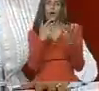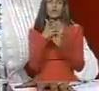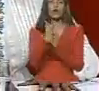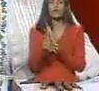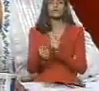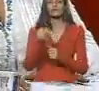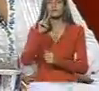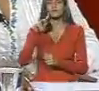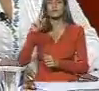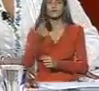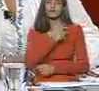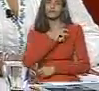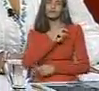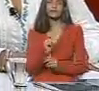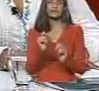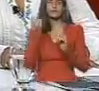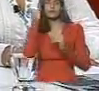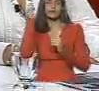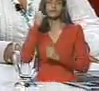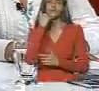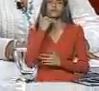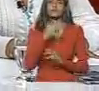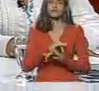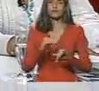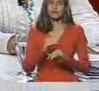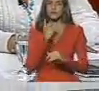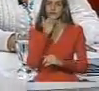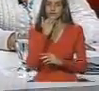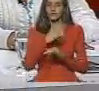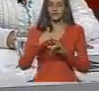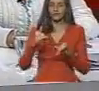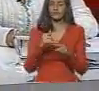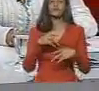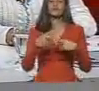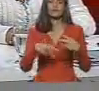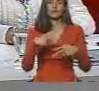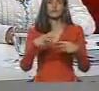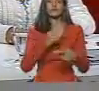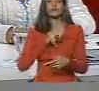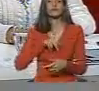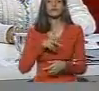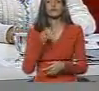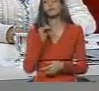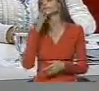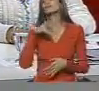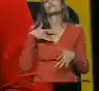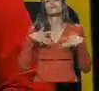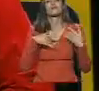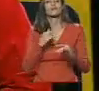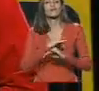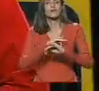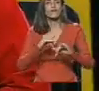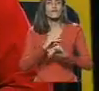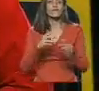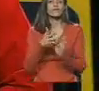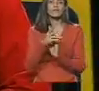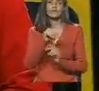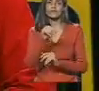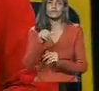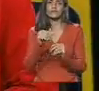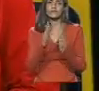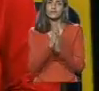lanzó el 21 de enero. Ya la vamos a terminar, ese proceso. Y hemos dejado el acto de cierre para después de Semana Santa,